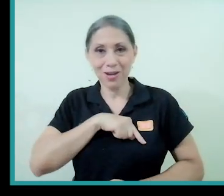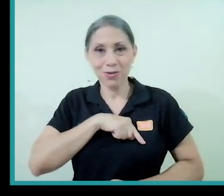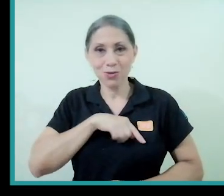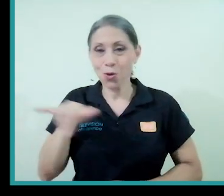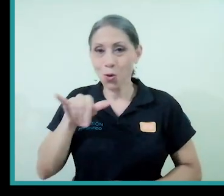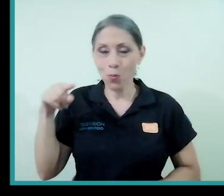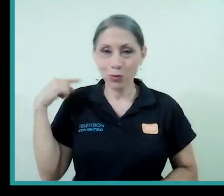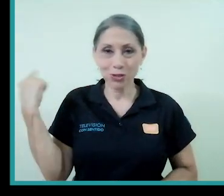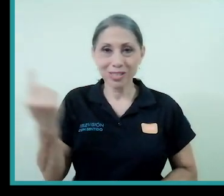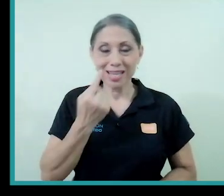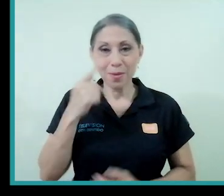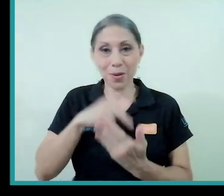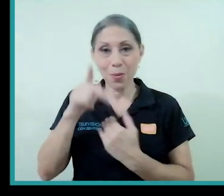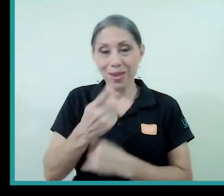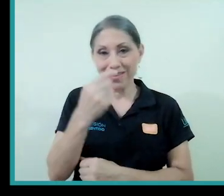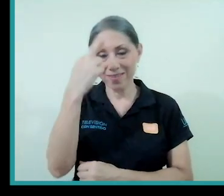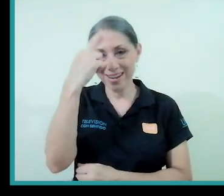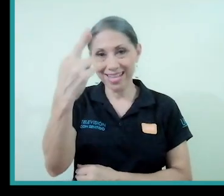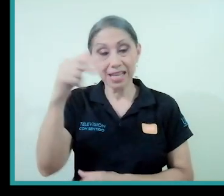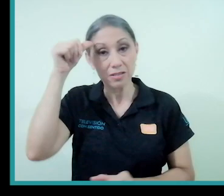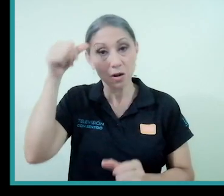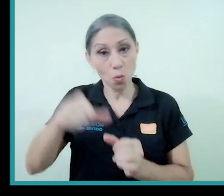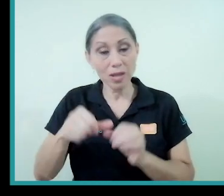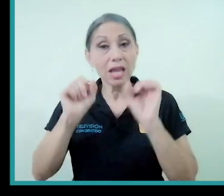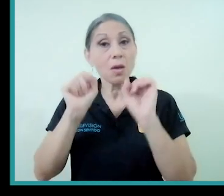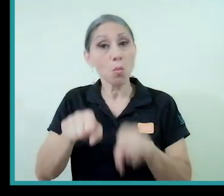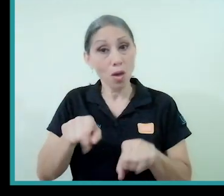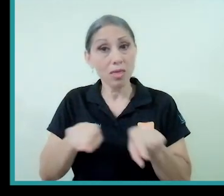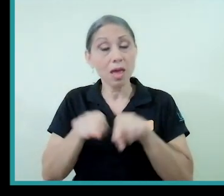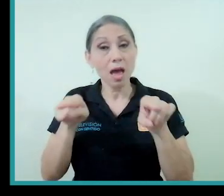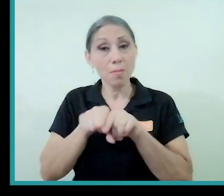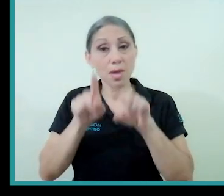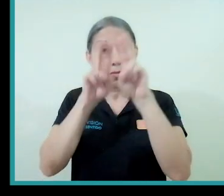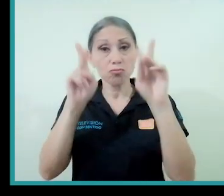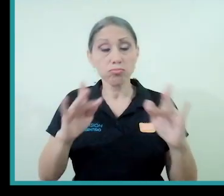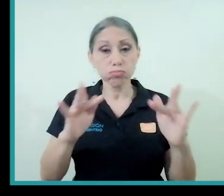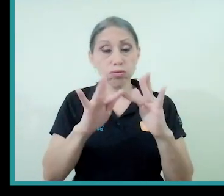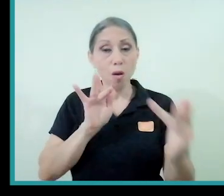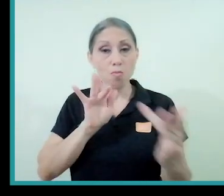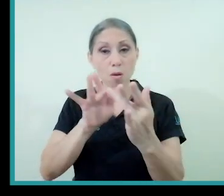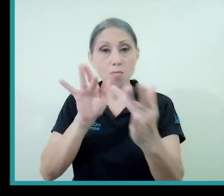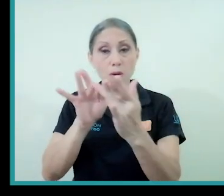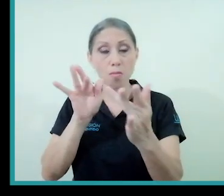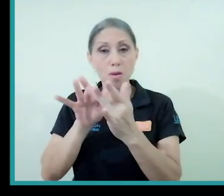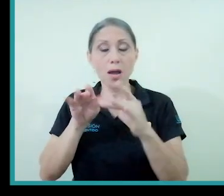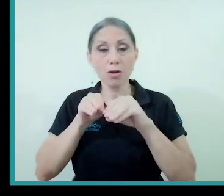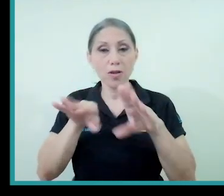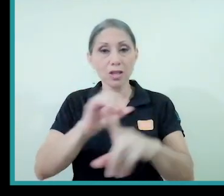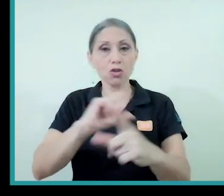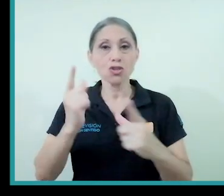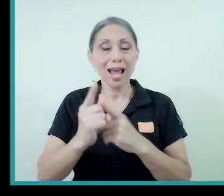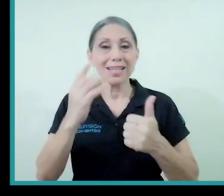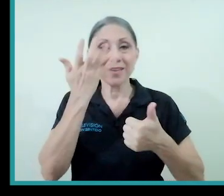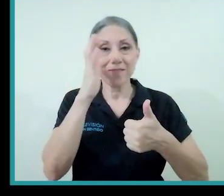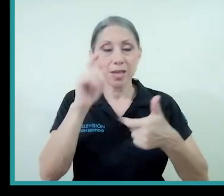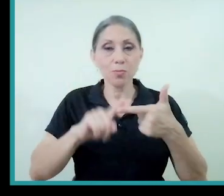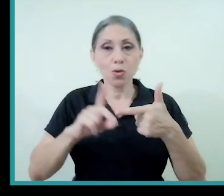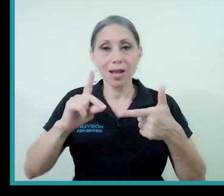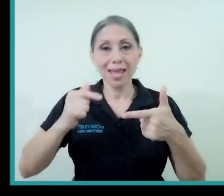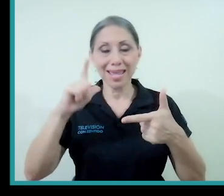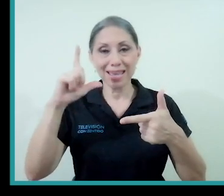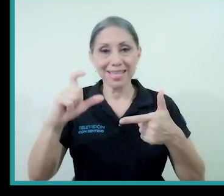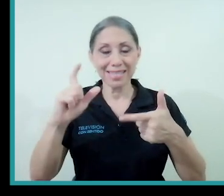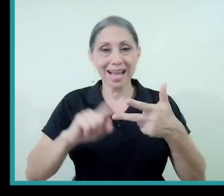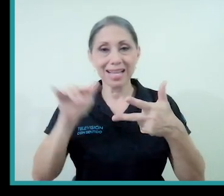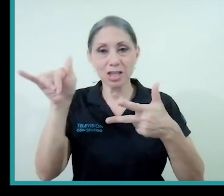como siempre en Irreverencias recuerde que puede seguirnos en nuestras redes sociales en nuestro Facebook Instagram YouTube